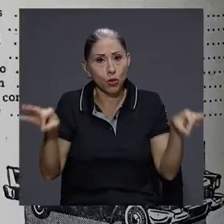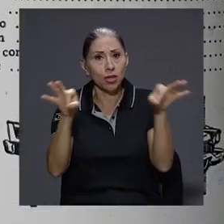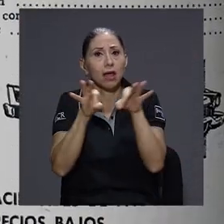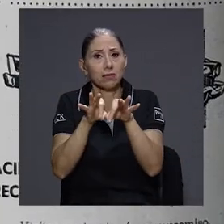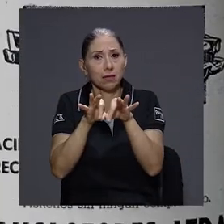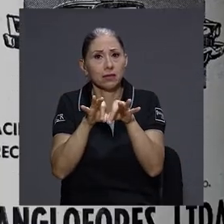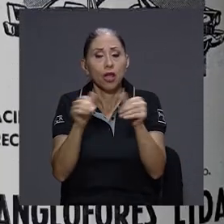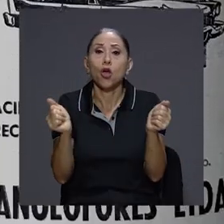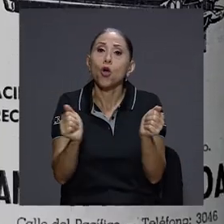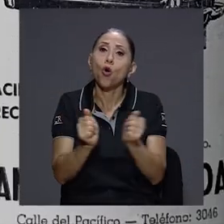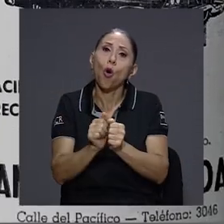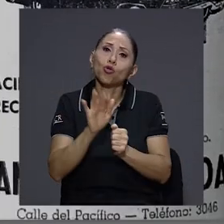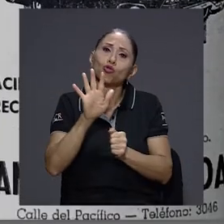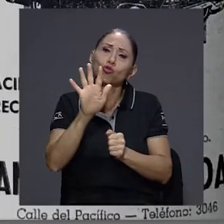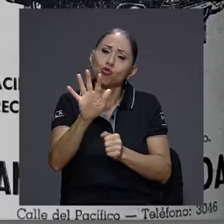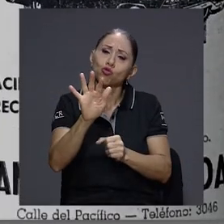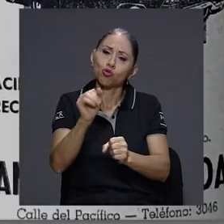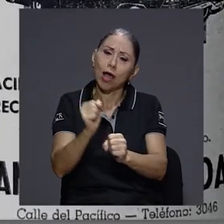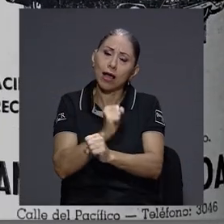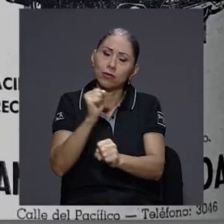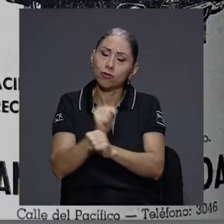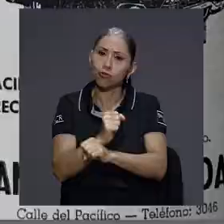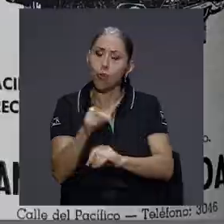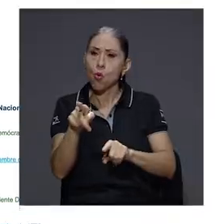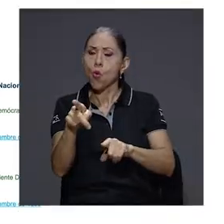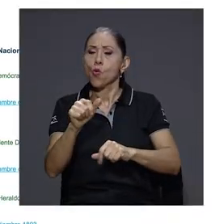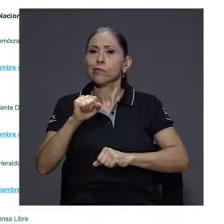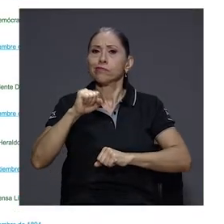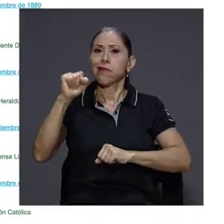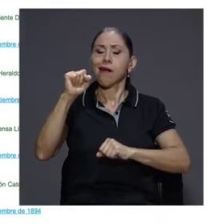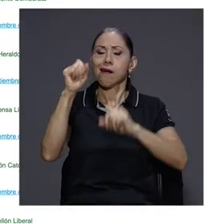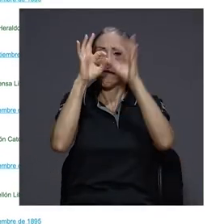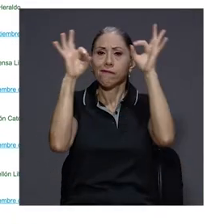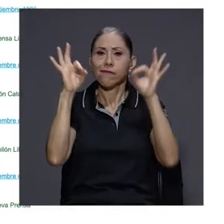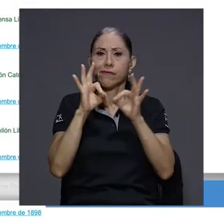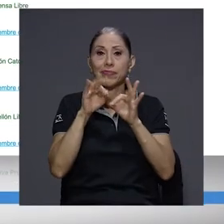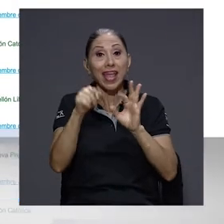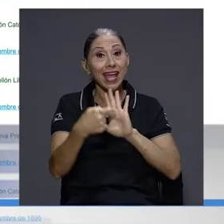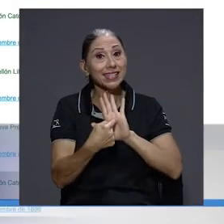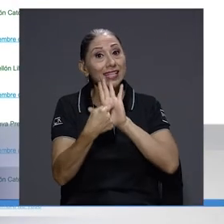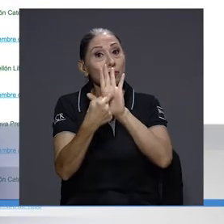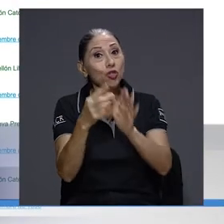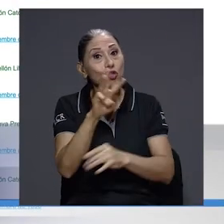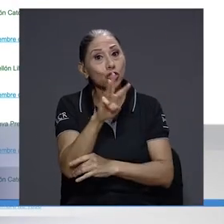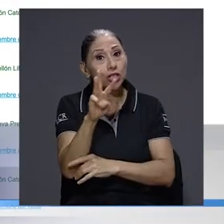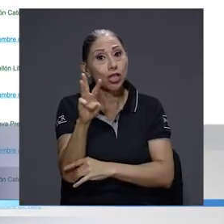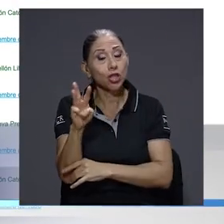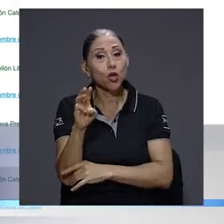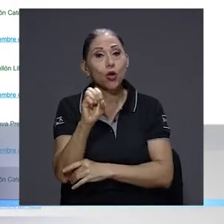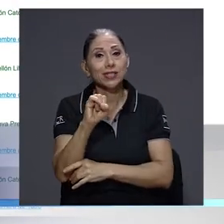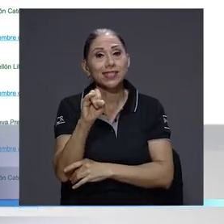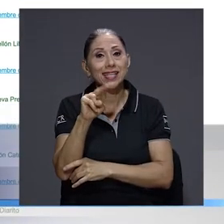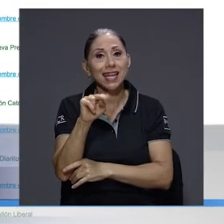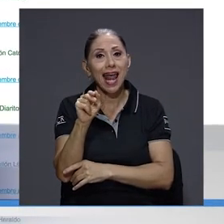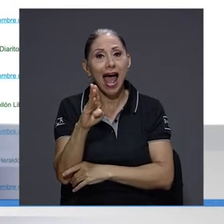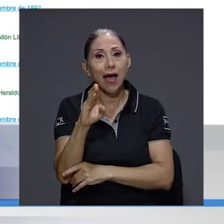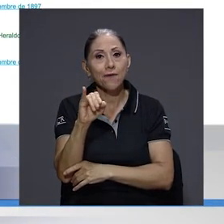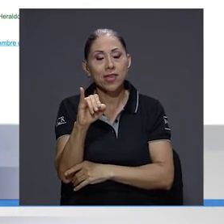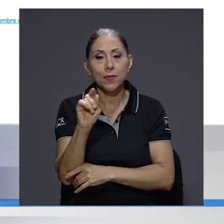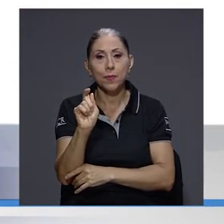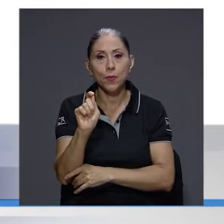que con sus actos destacan heroicidad. Esta exposición está disponible en el sitio sinavi